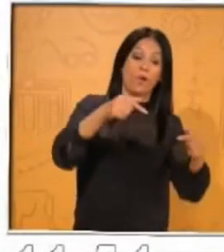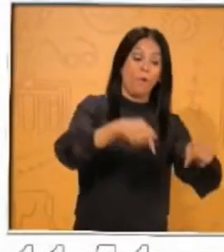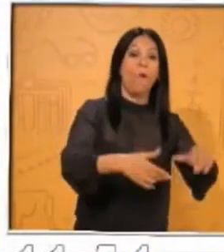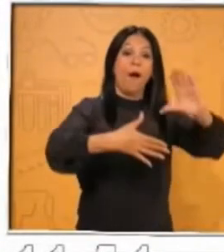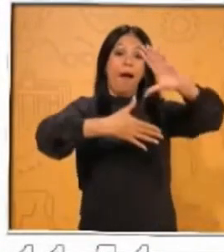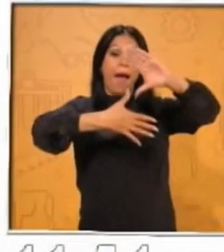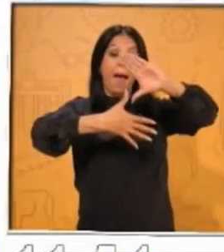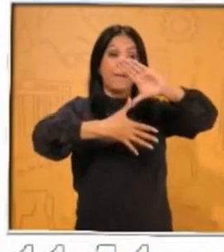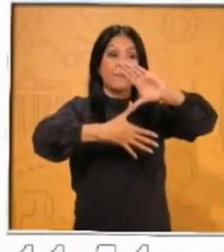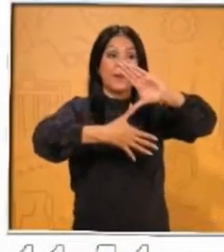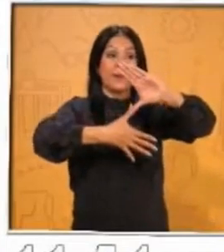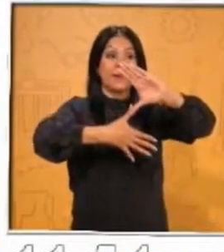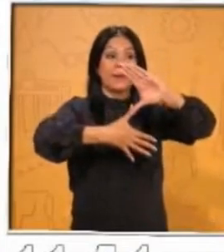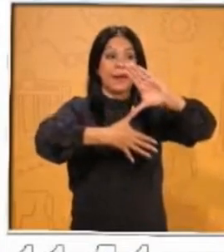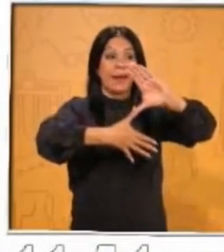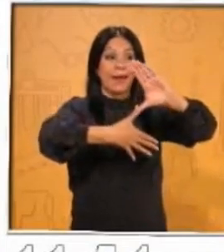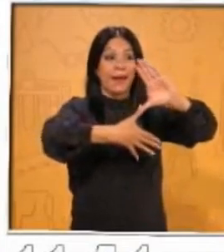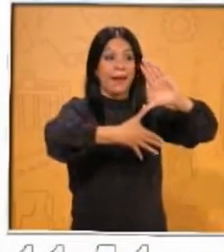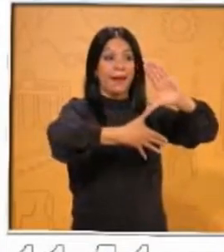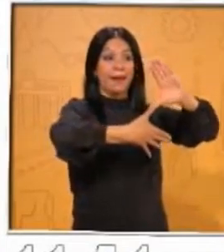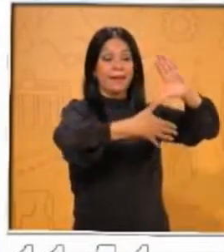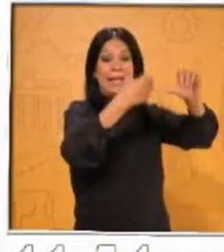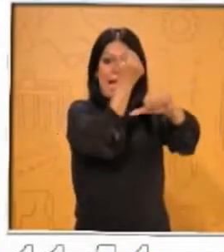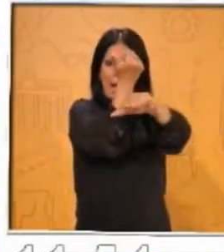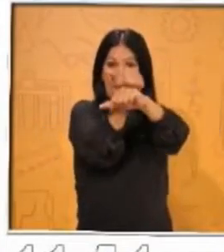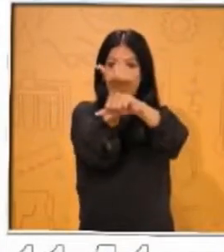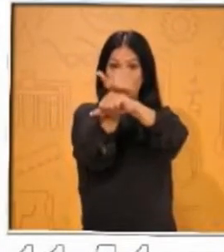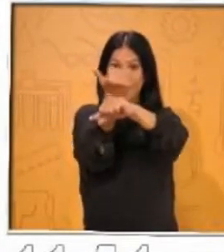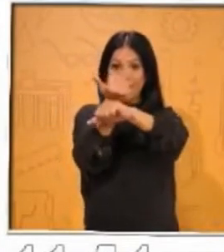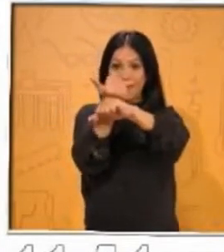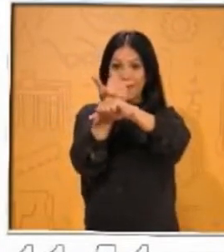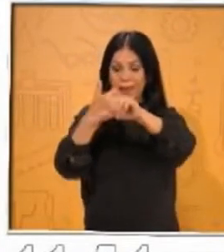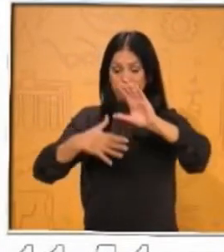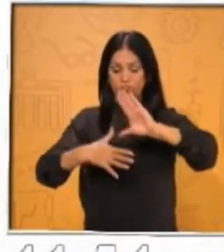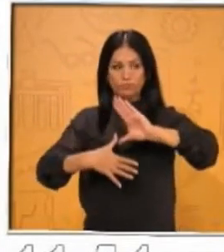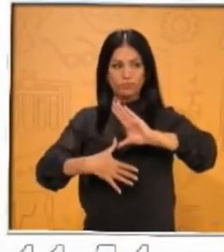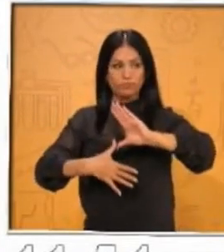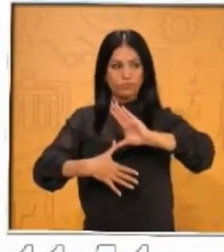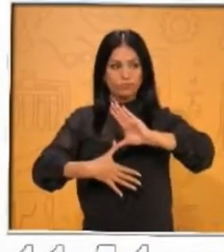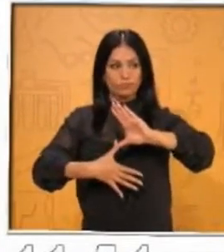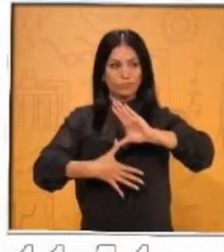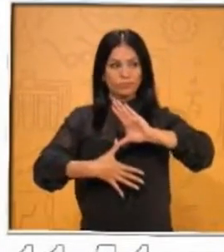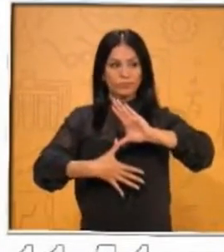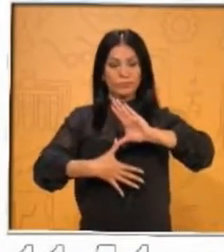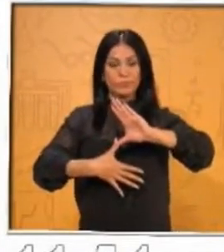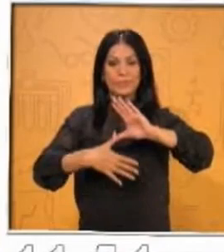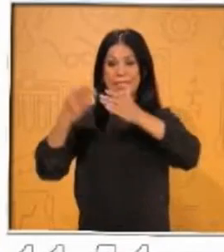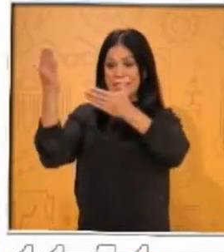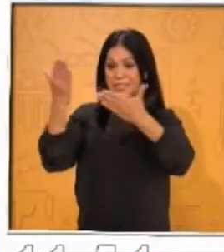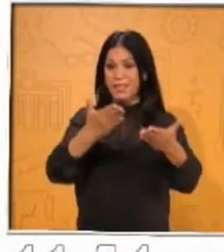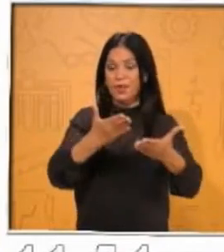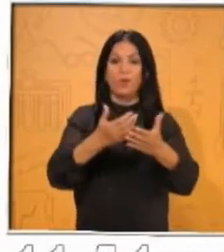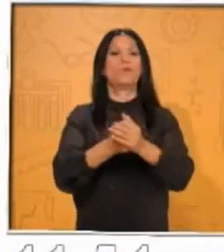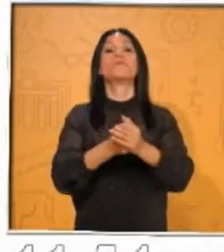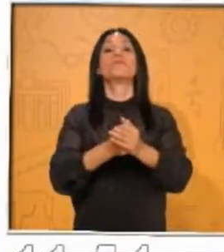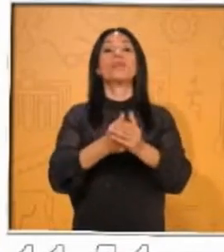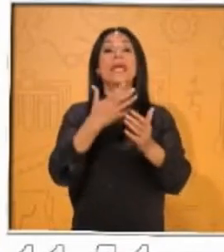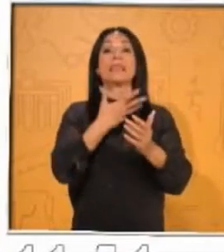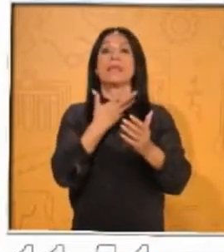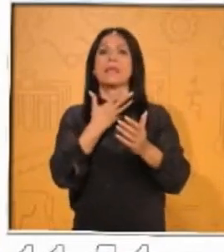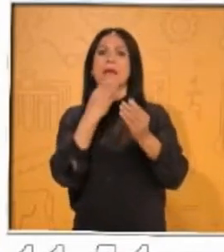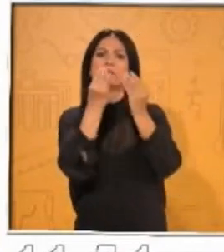que vestía de forma muy diferente a como vestían ellos. También rodeada de